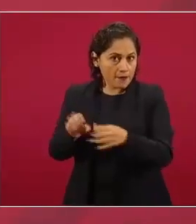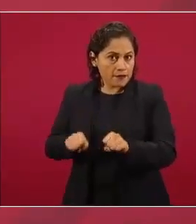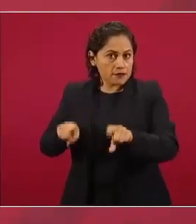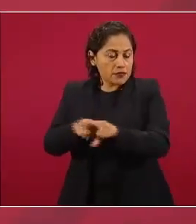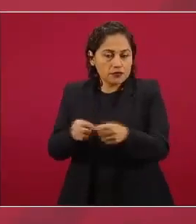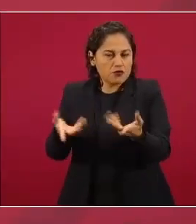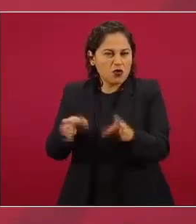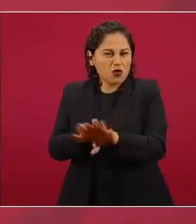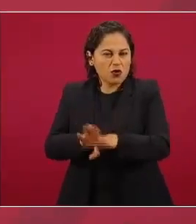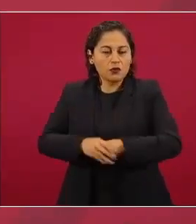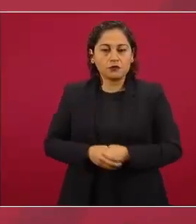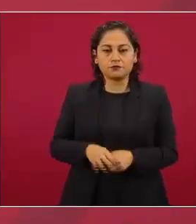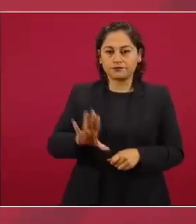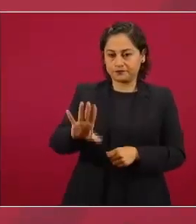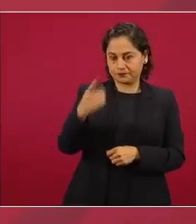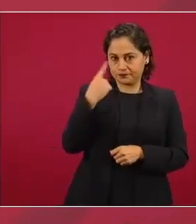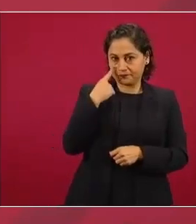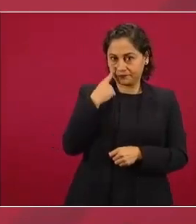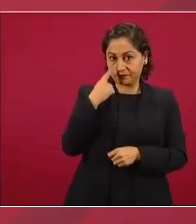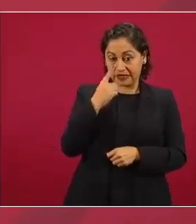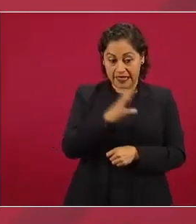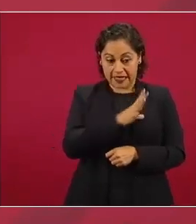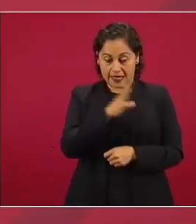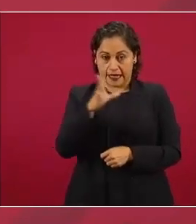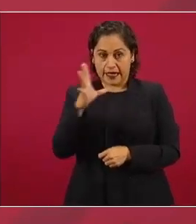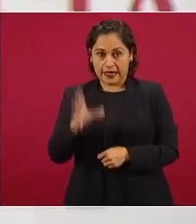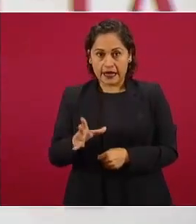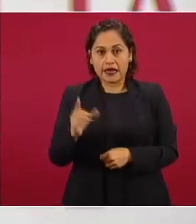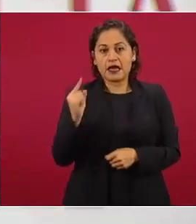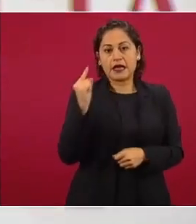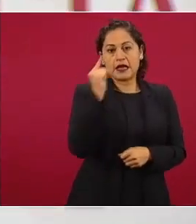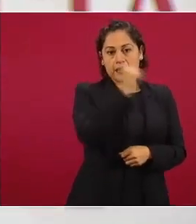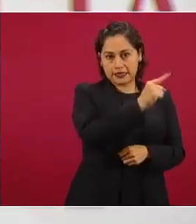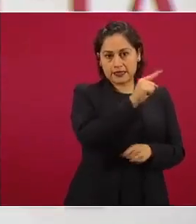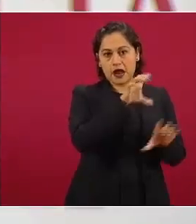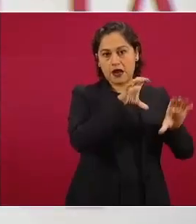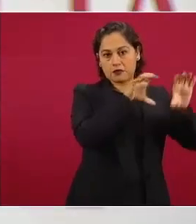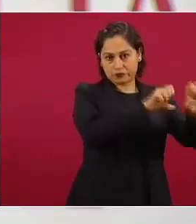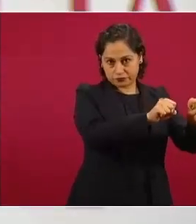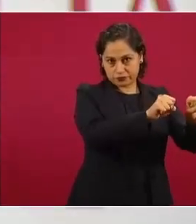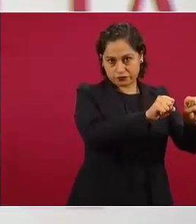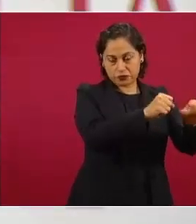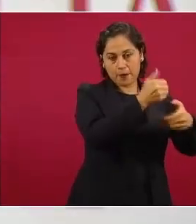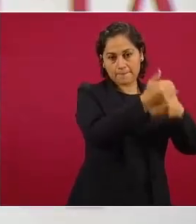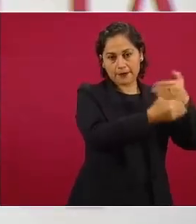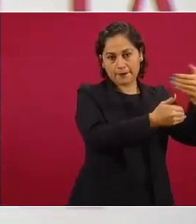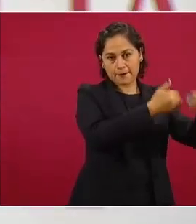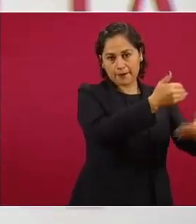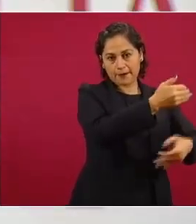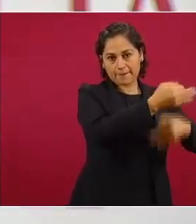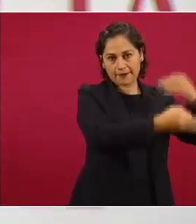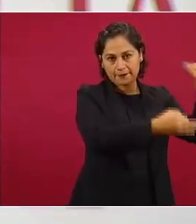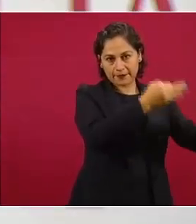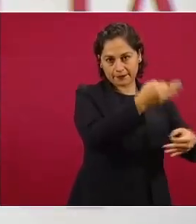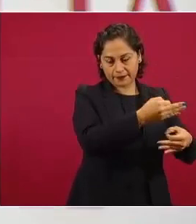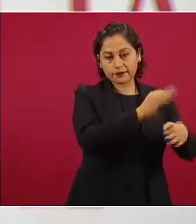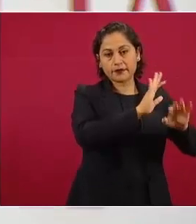como ya expliqué en libertad lo va a transportar el US